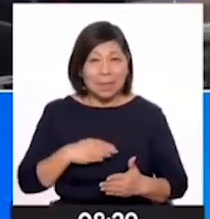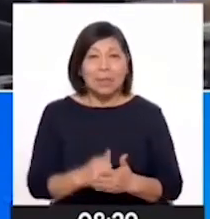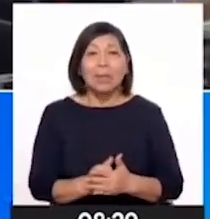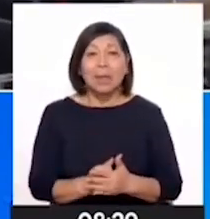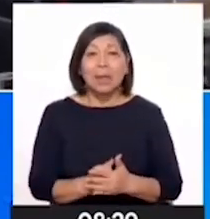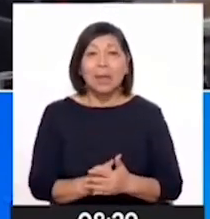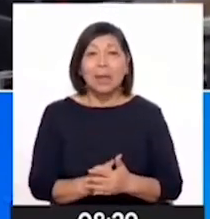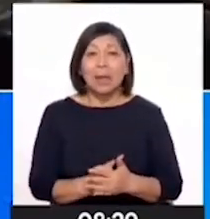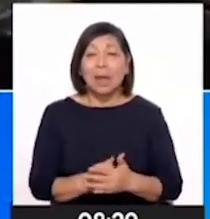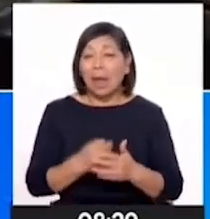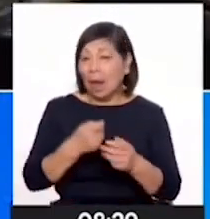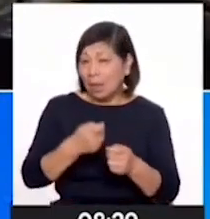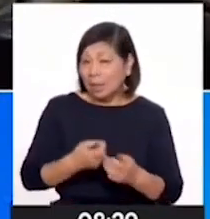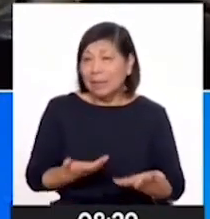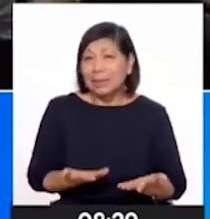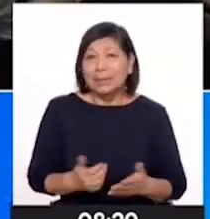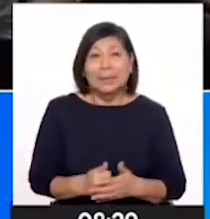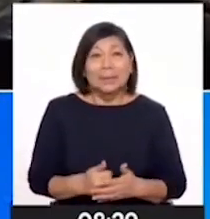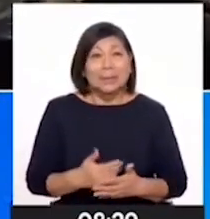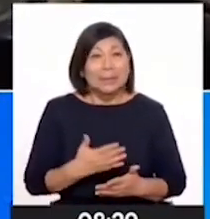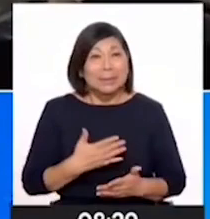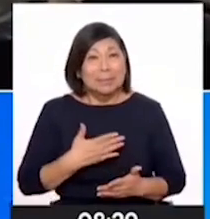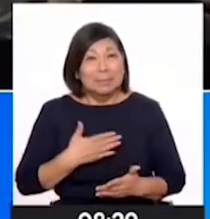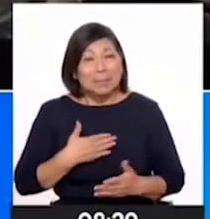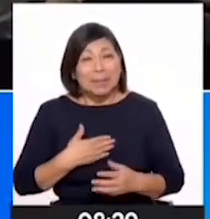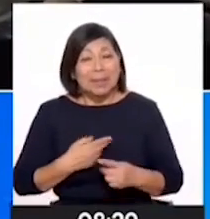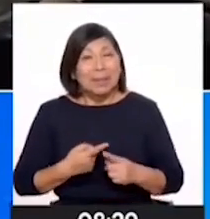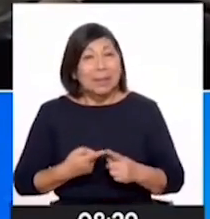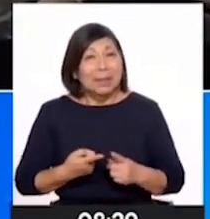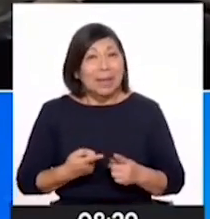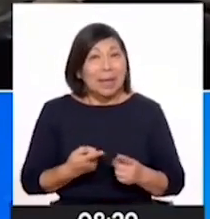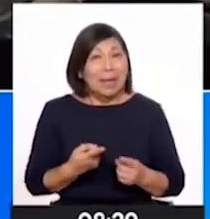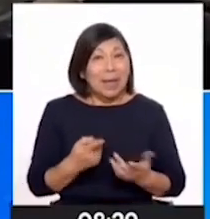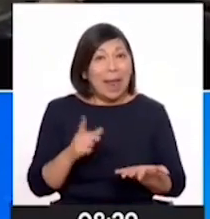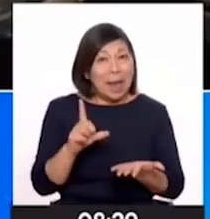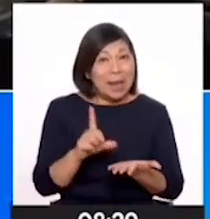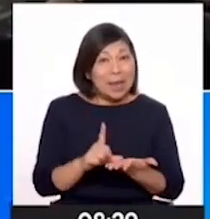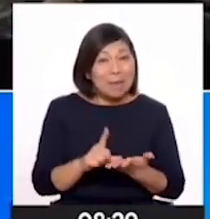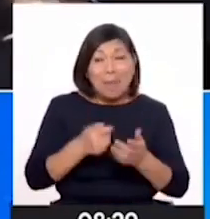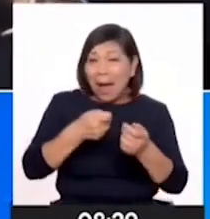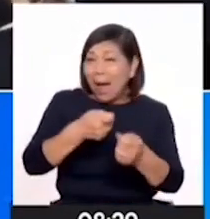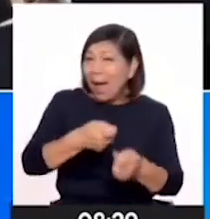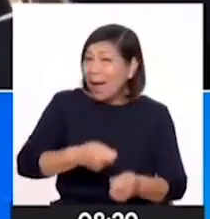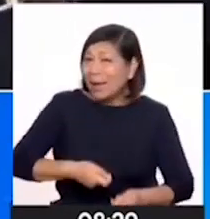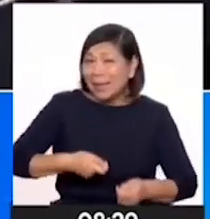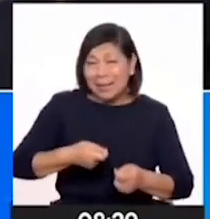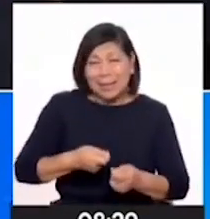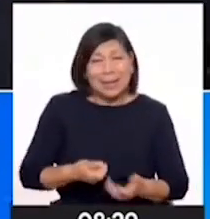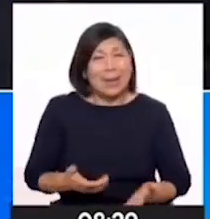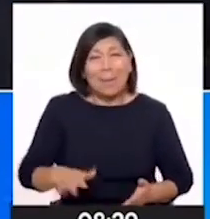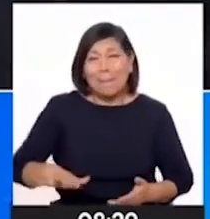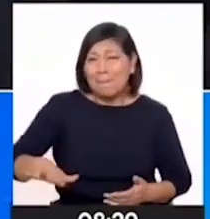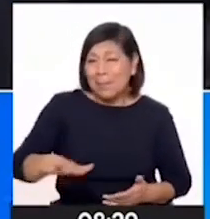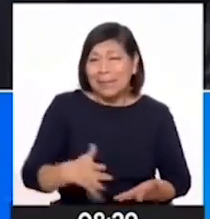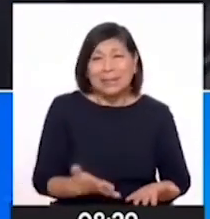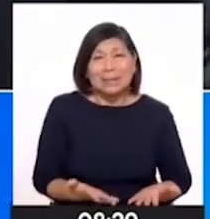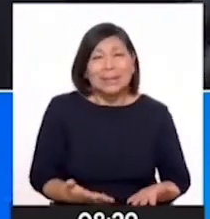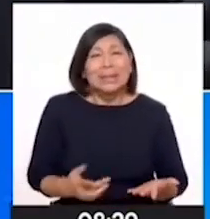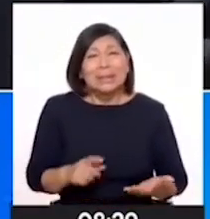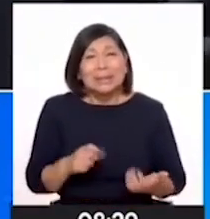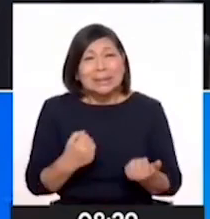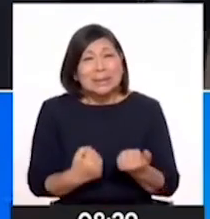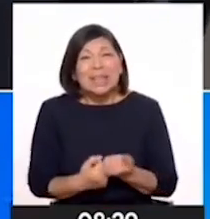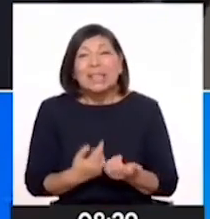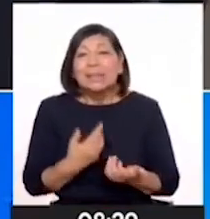Agricultura, ¿no? Es que mi región, señorita, es agrícola. La gente vive de la agricultura. Y si no se la apoya,